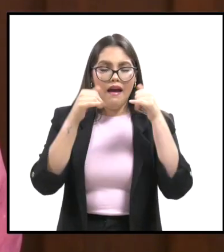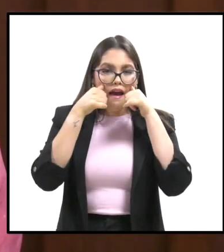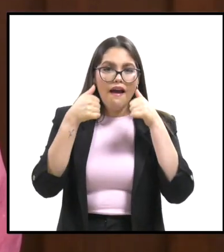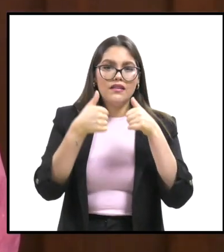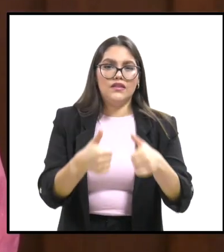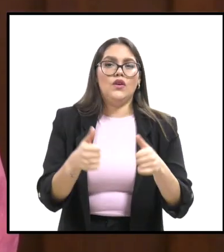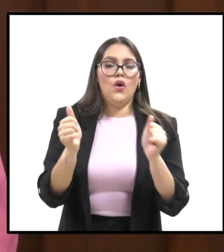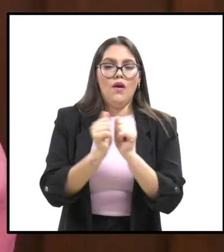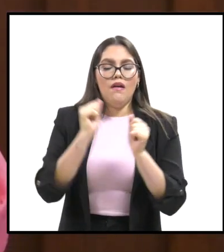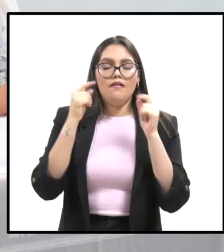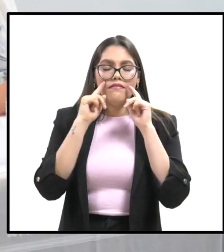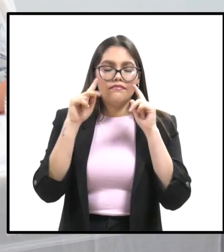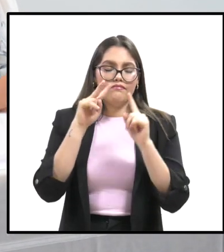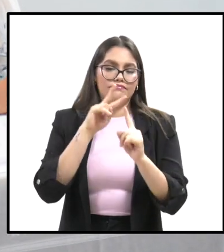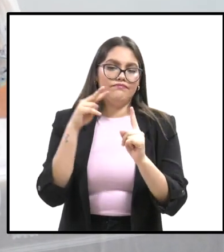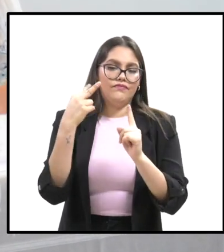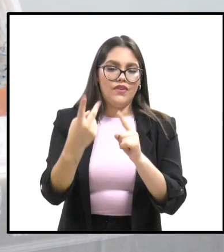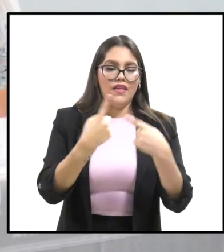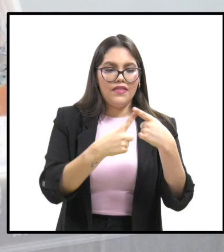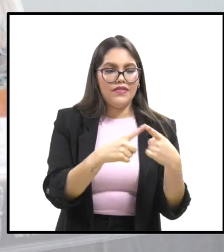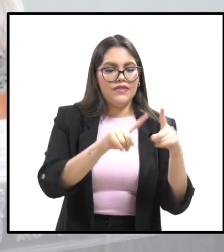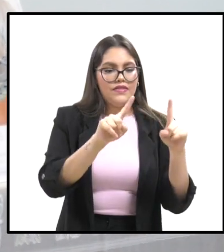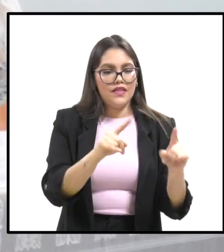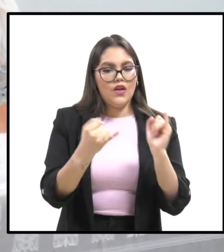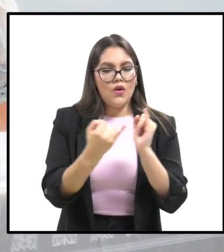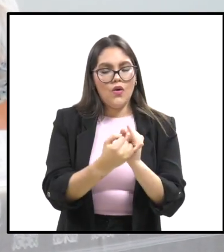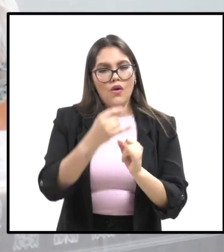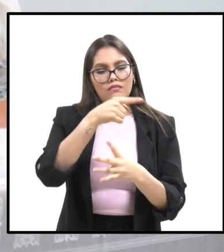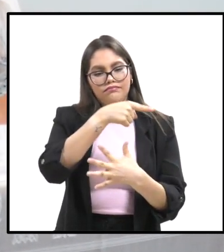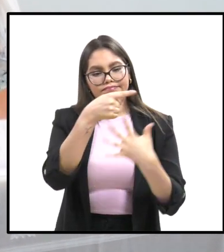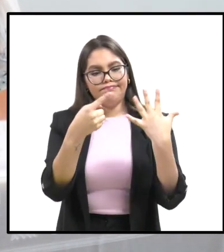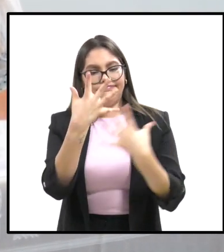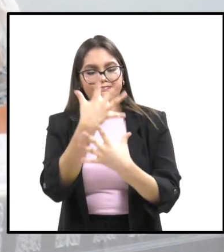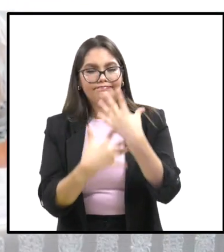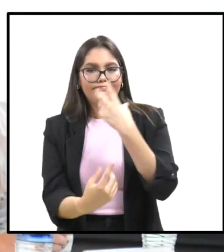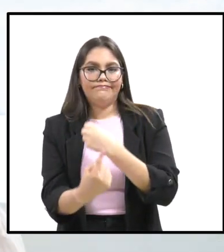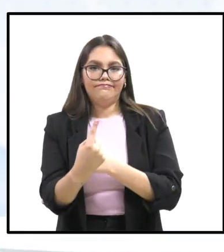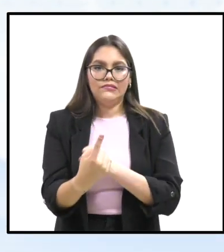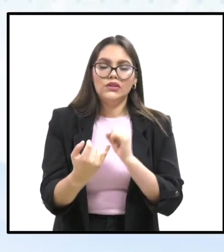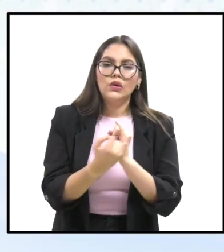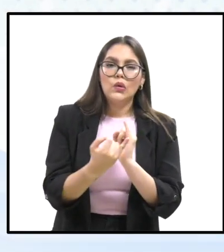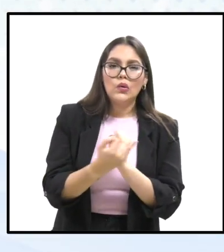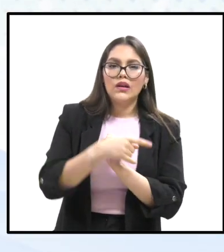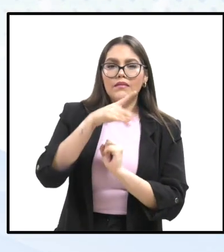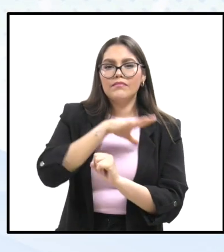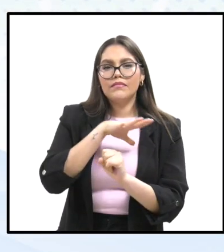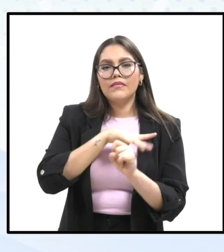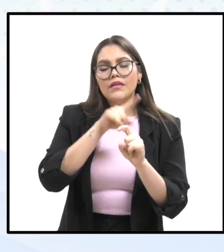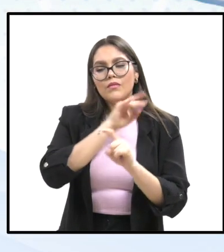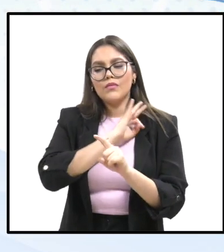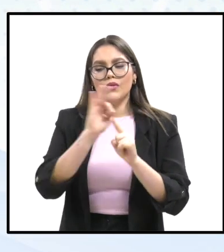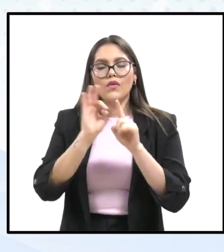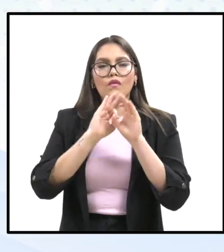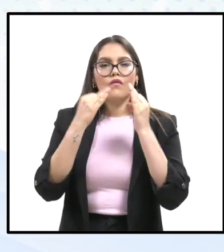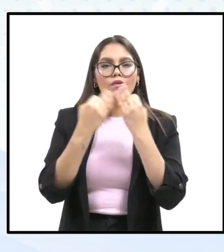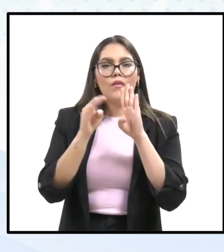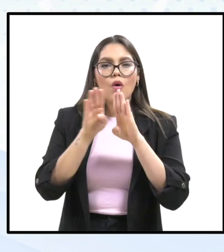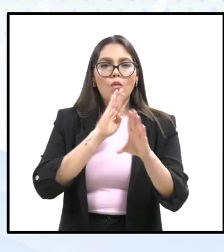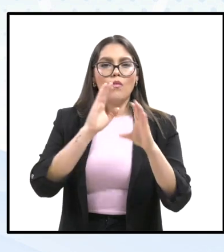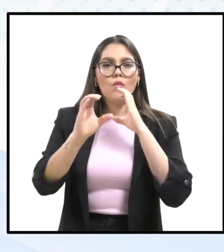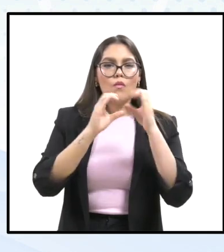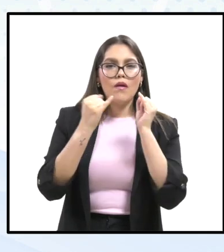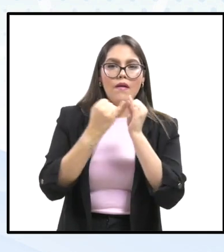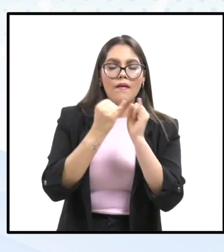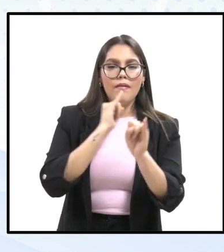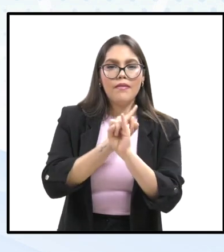atención prioritaria, desde un enfoque diferencial e interseccional. A través de estrategias de comunicación y